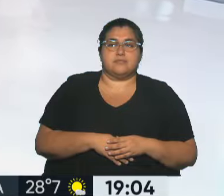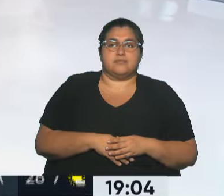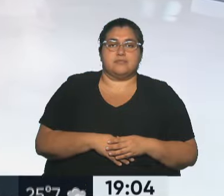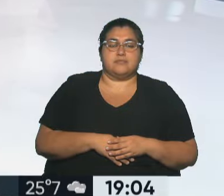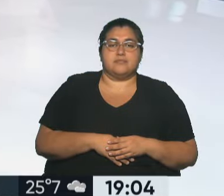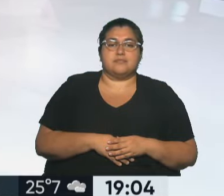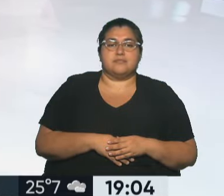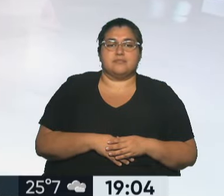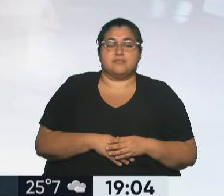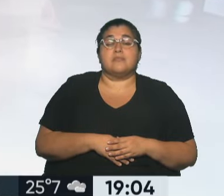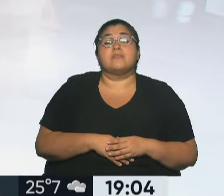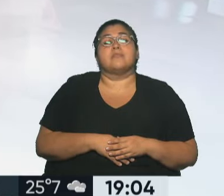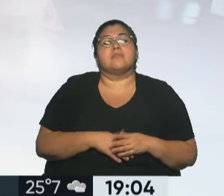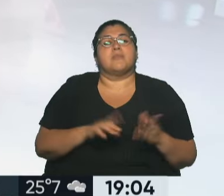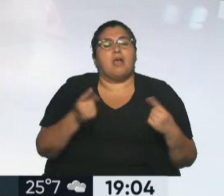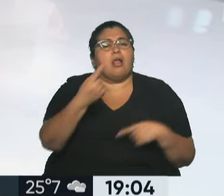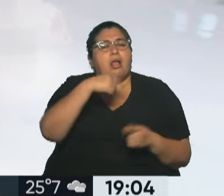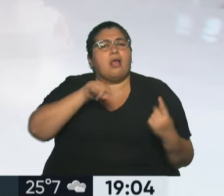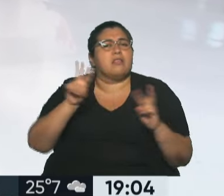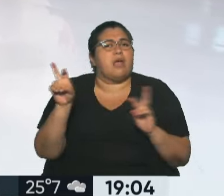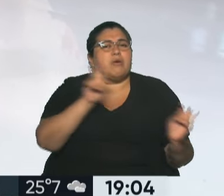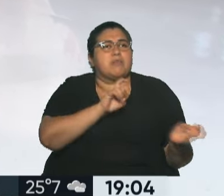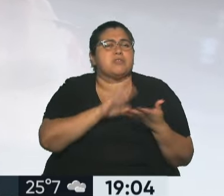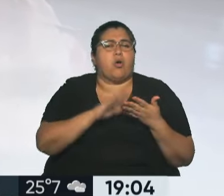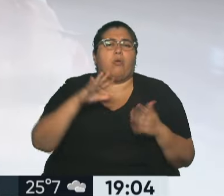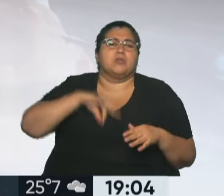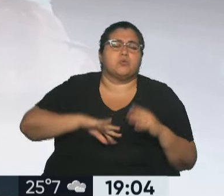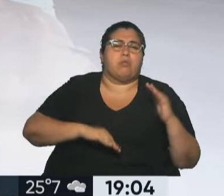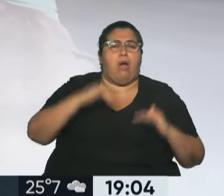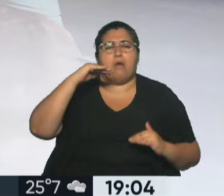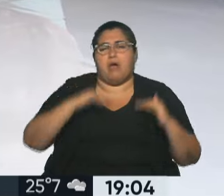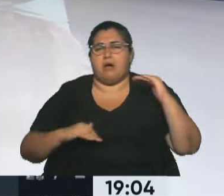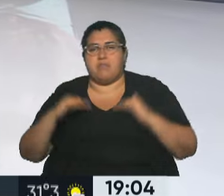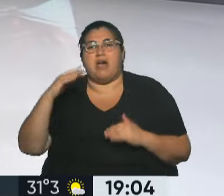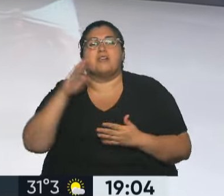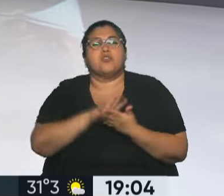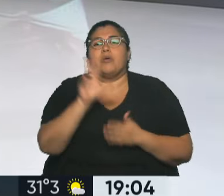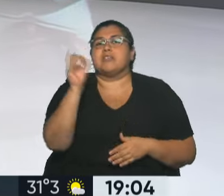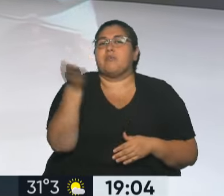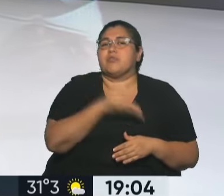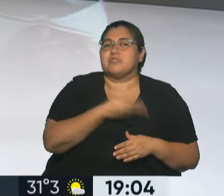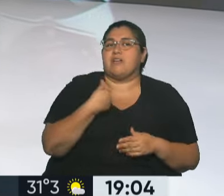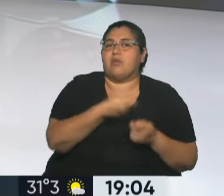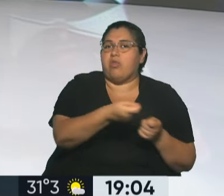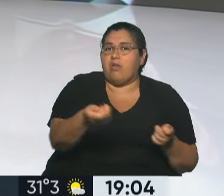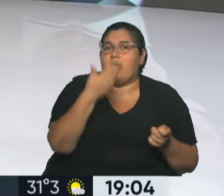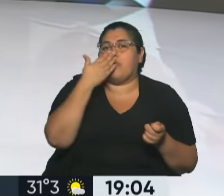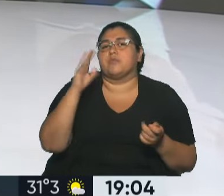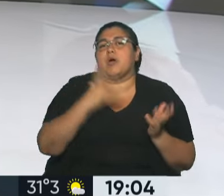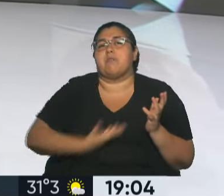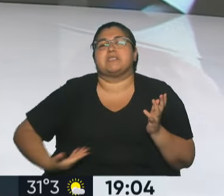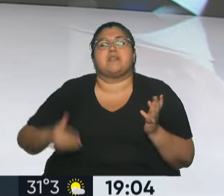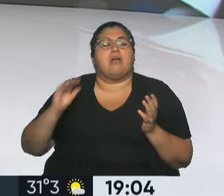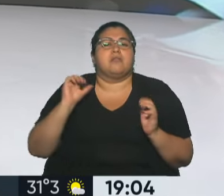Luego de las idas y vueltas del aumento del 30% otorgado a los legisladores y luego suspendido por el presidente